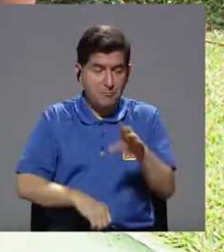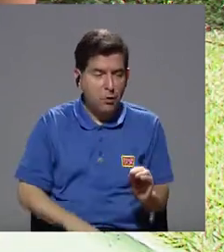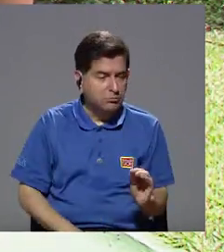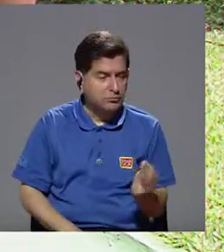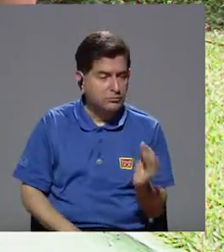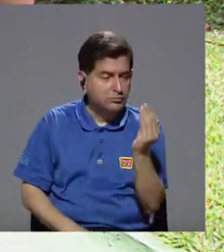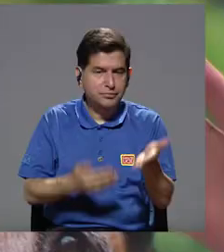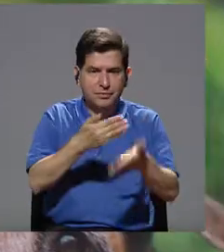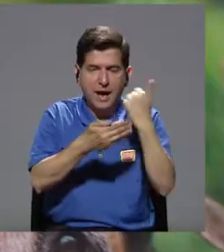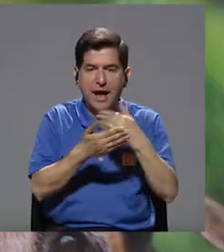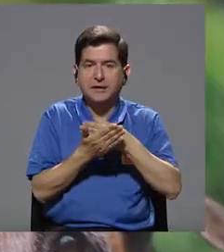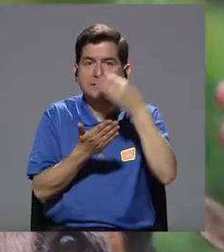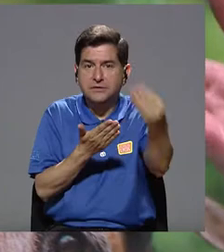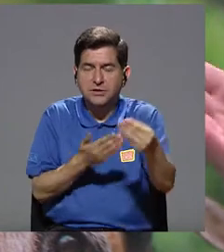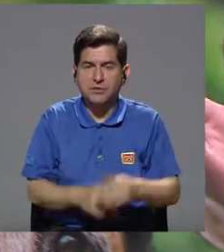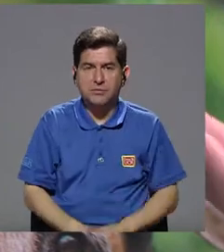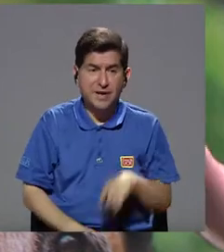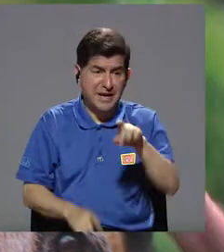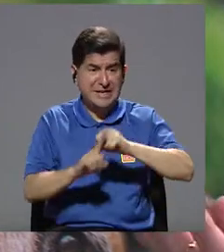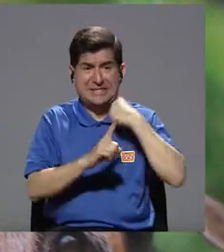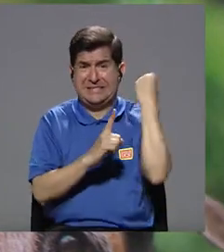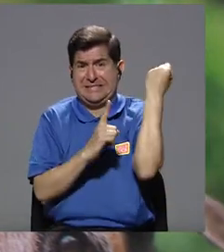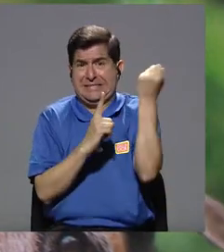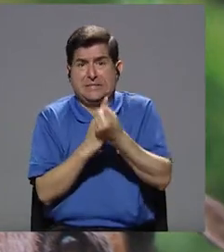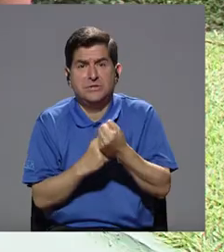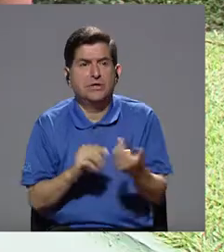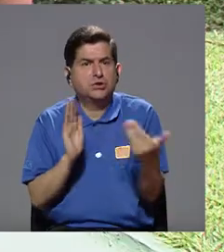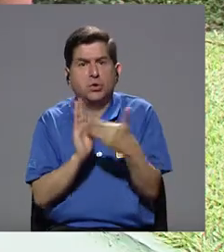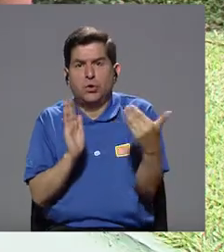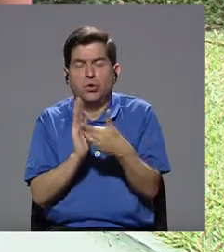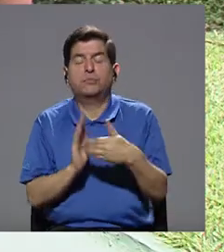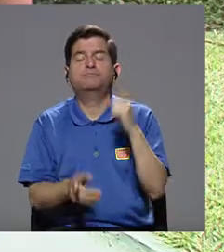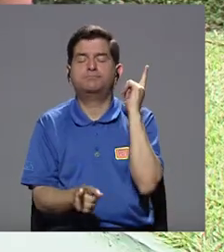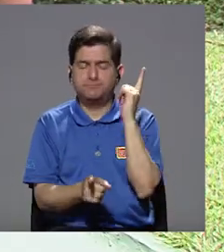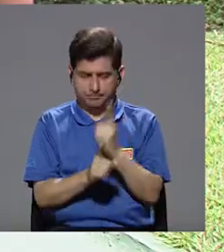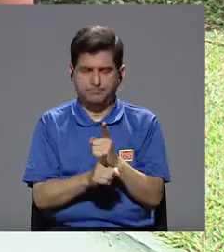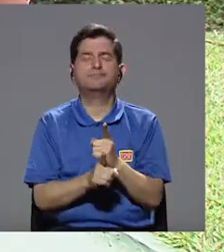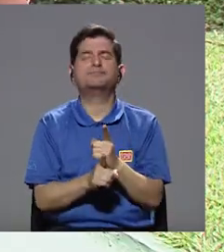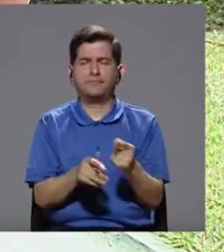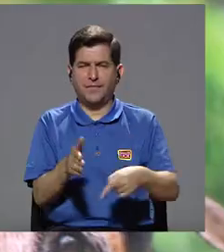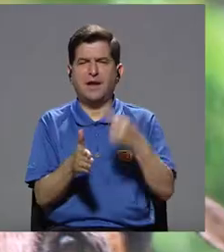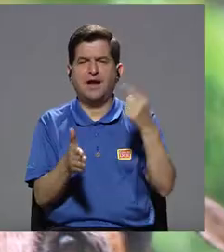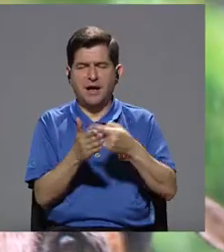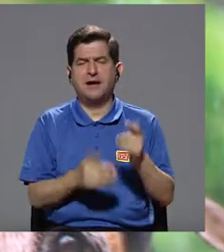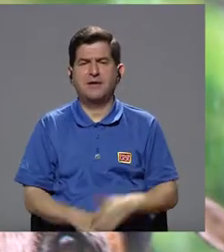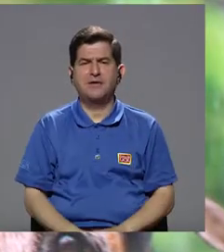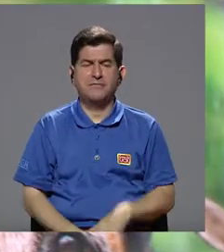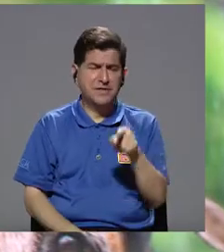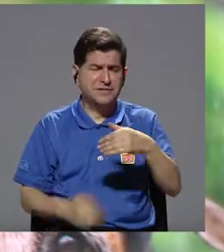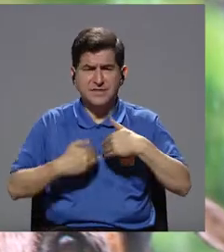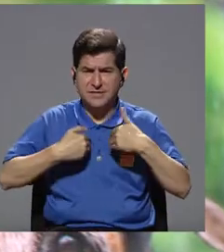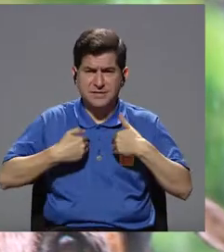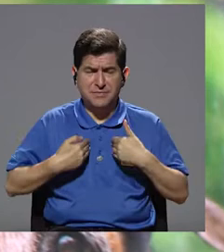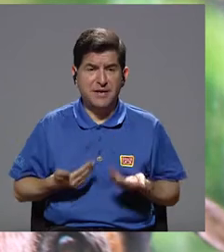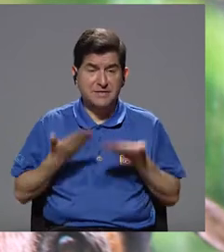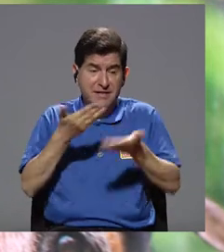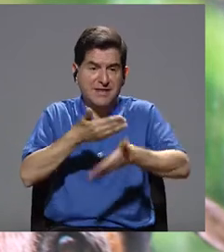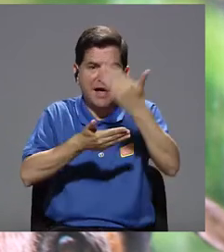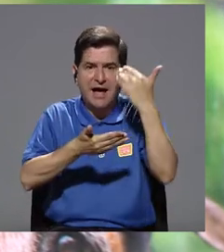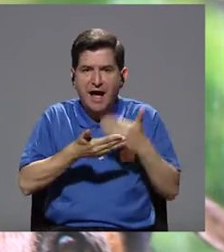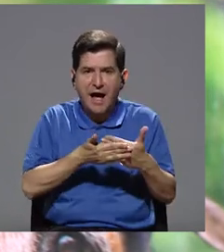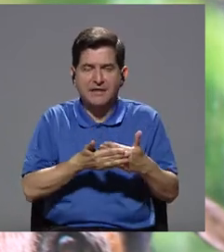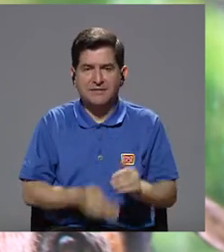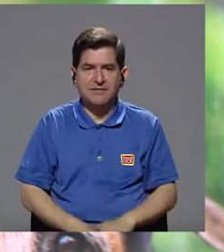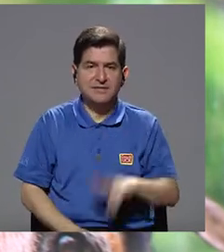estuvo creciendo, antes de que lo compraran, vivió en unas condiciones que le afectaron. Exacto, muchas veces se entregan los cachorritos antes